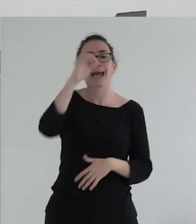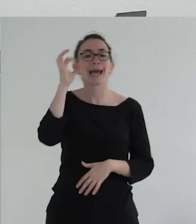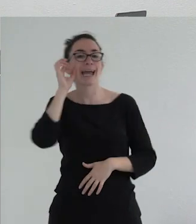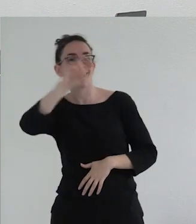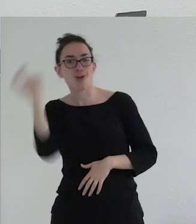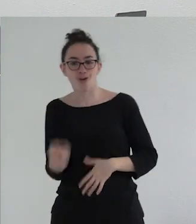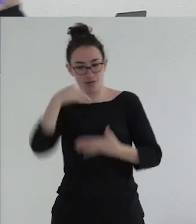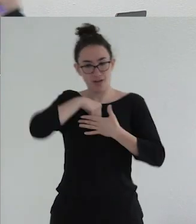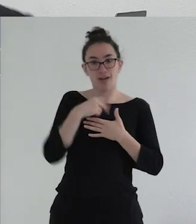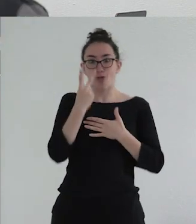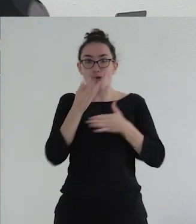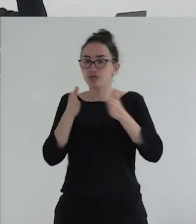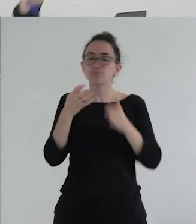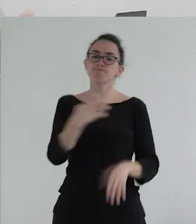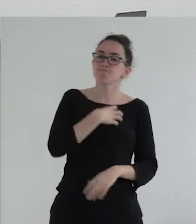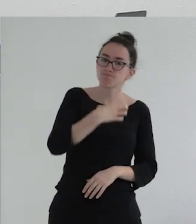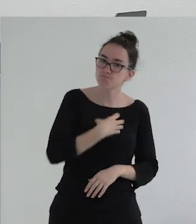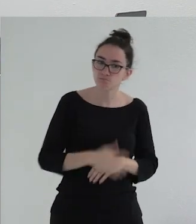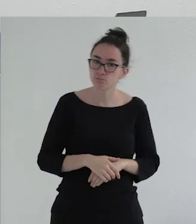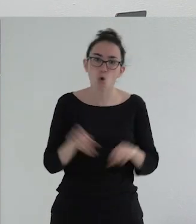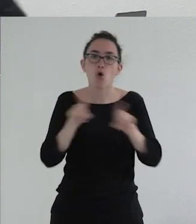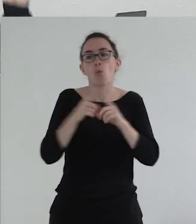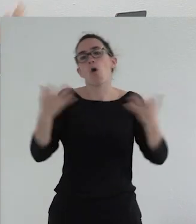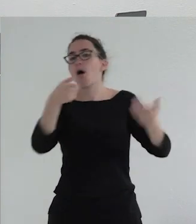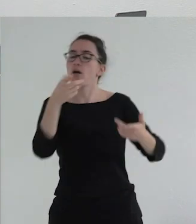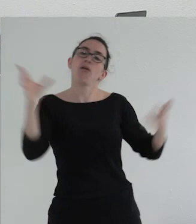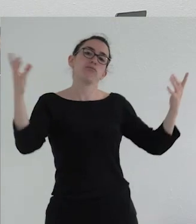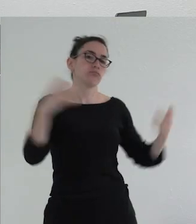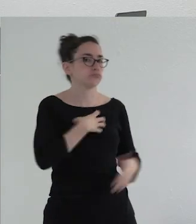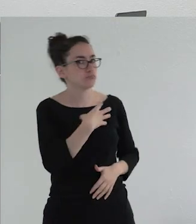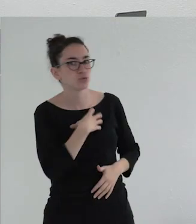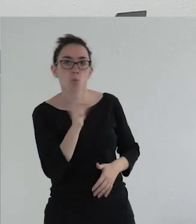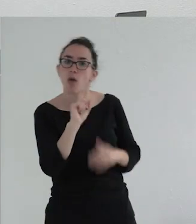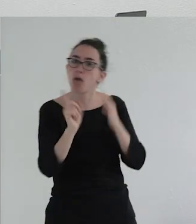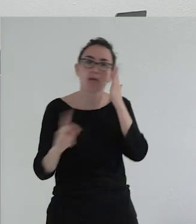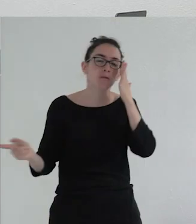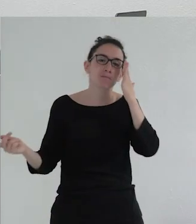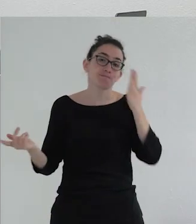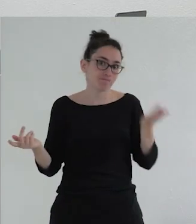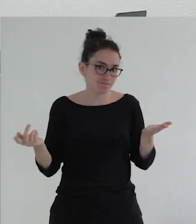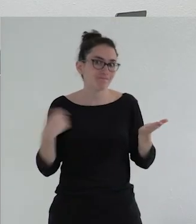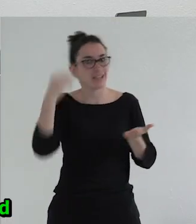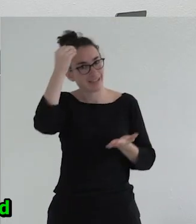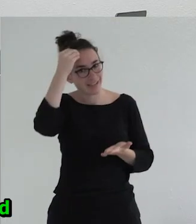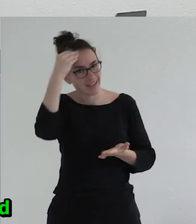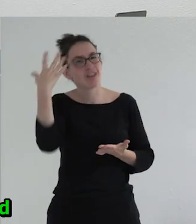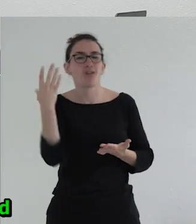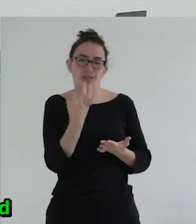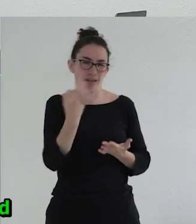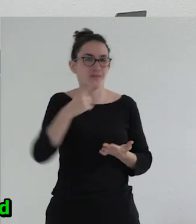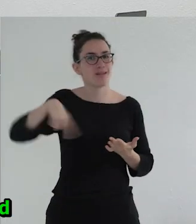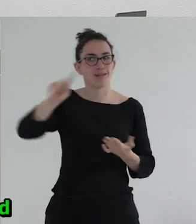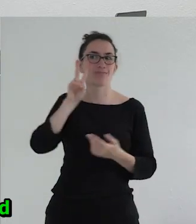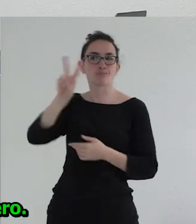eso, bueno, nos parece la comparación inadecuada totalmente, es que eso no se puede trasladar. Bueno, yo creo que tendríamos que sacar mucha más mano